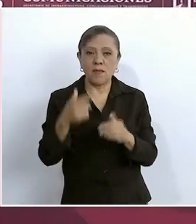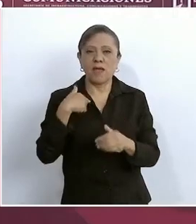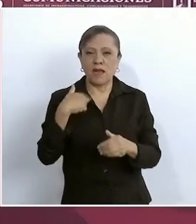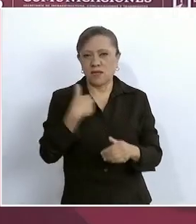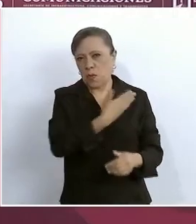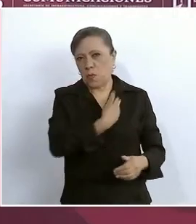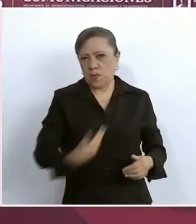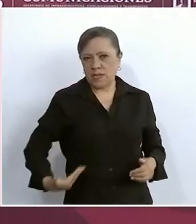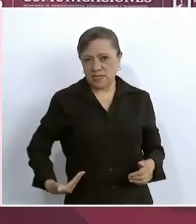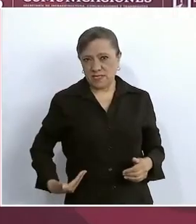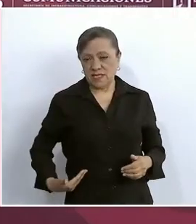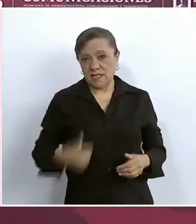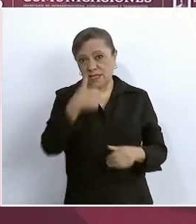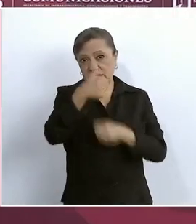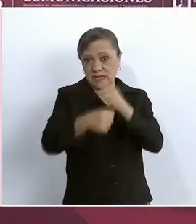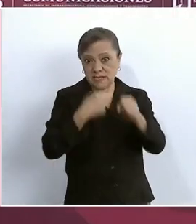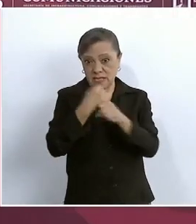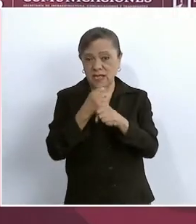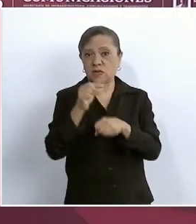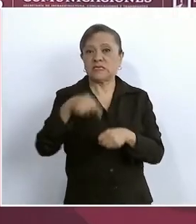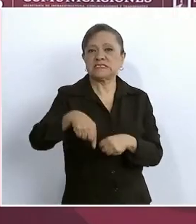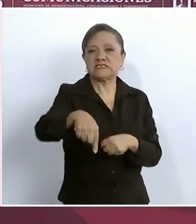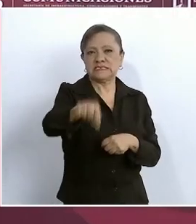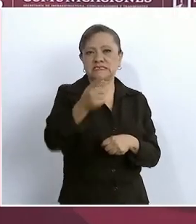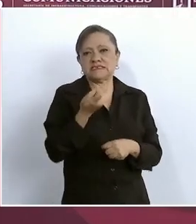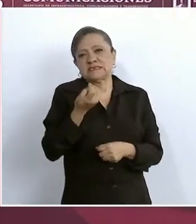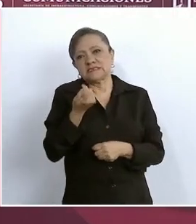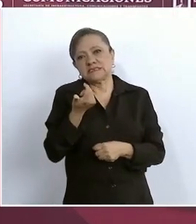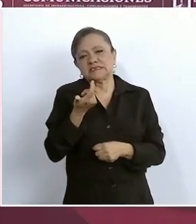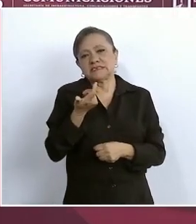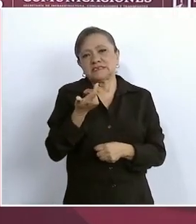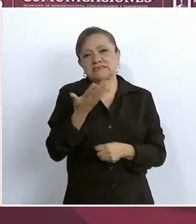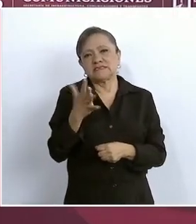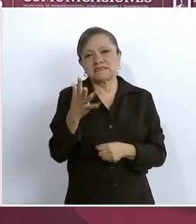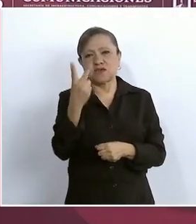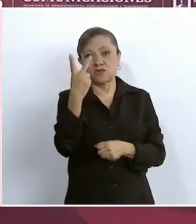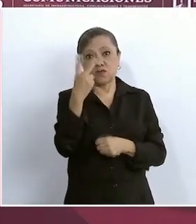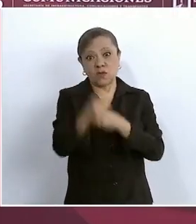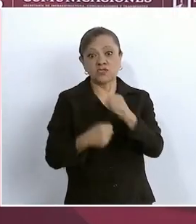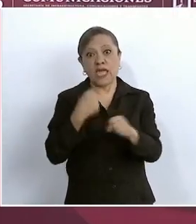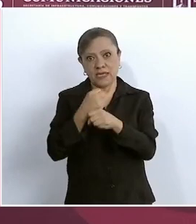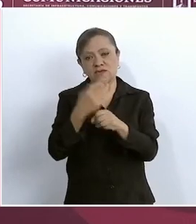pues como dos años,